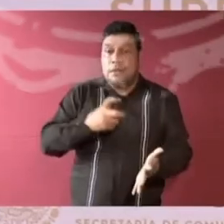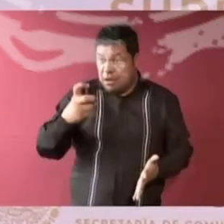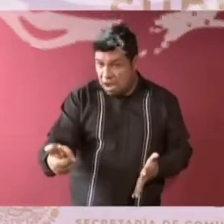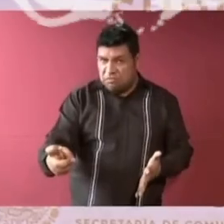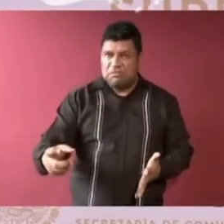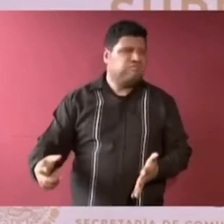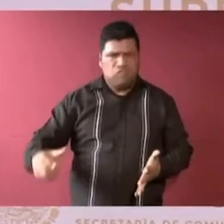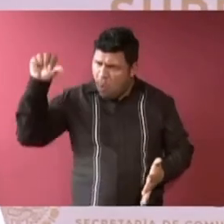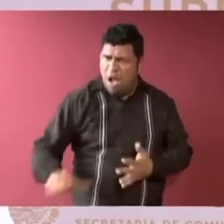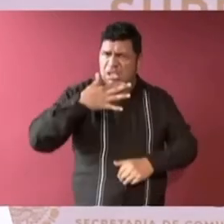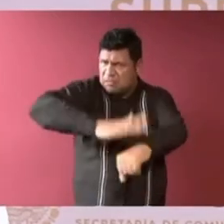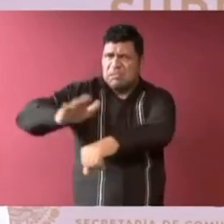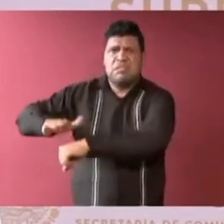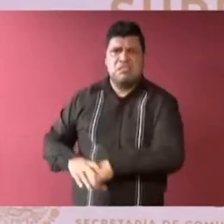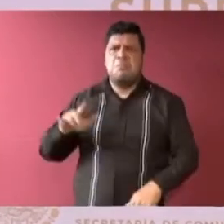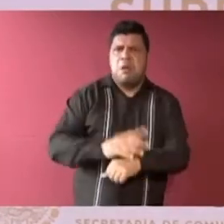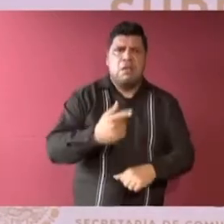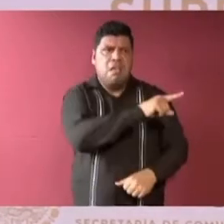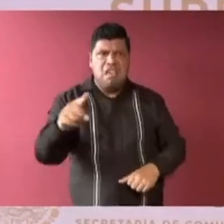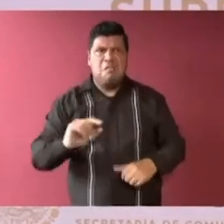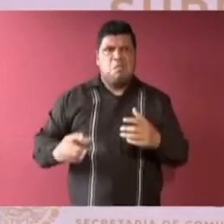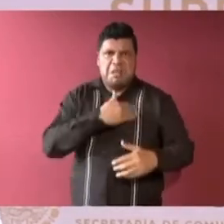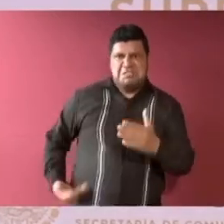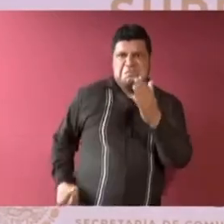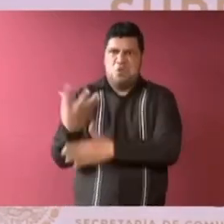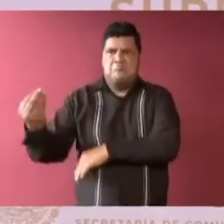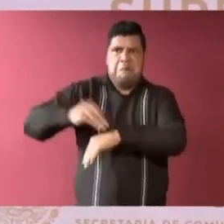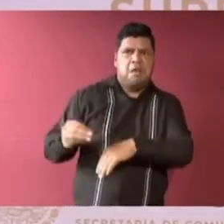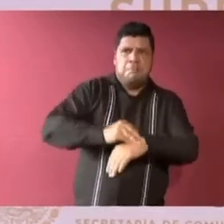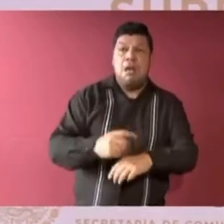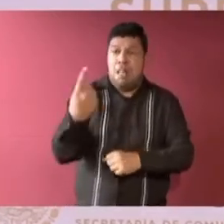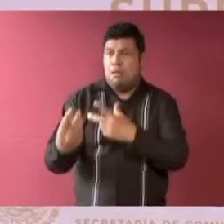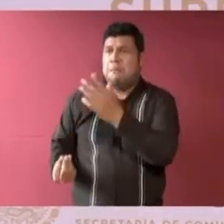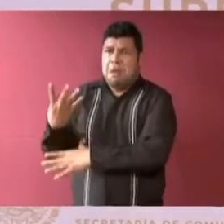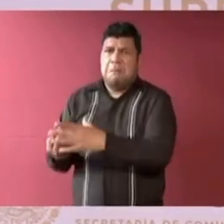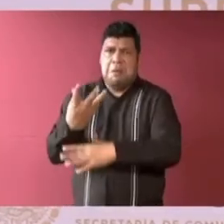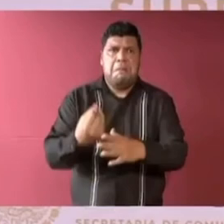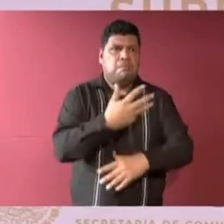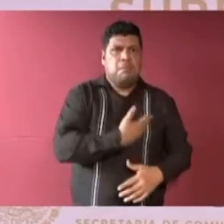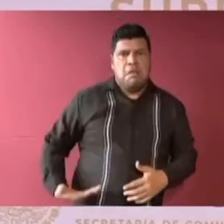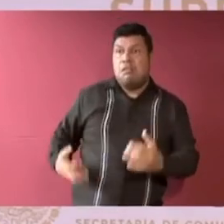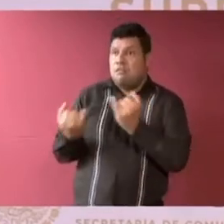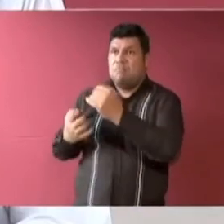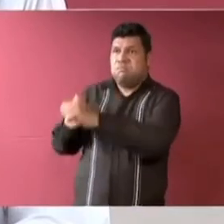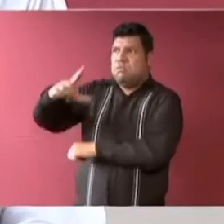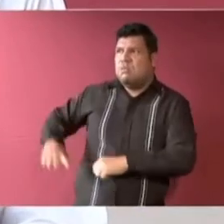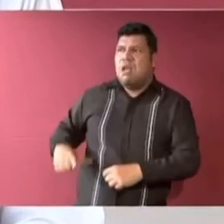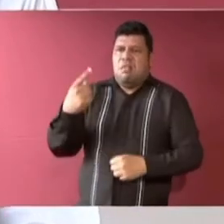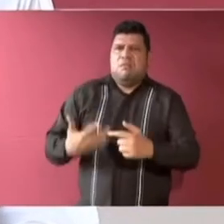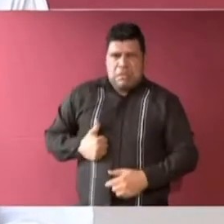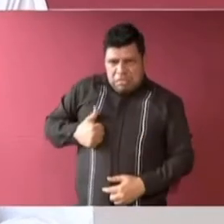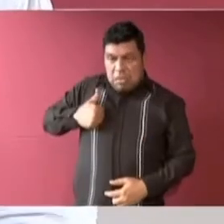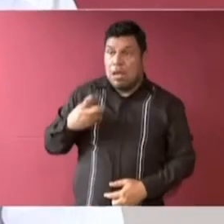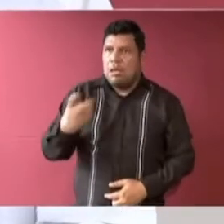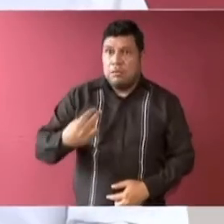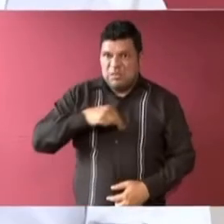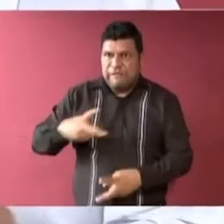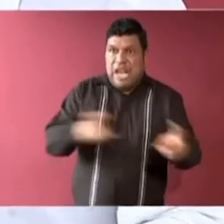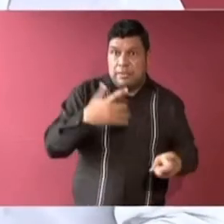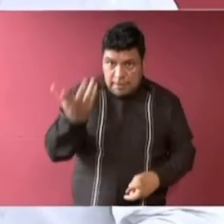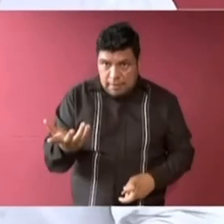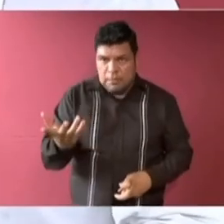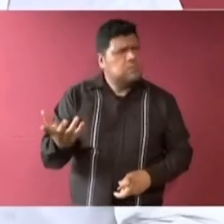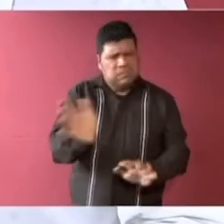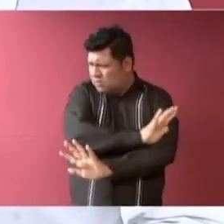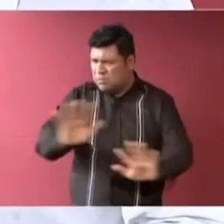Es oportuno decirlo ahora, porque se están renovando muchos gobiernos municipales y también gobiernos estatales. Nosotros no queremos ladrones